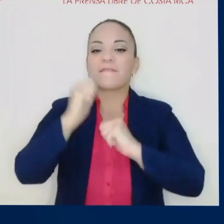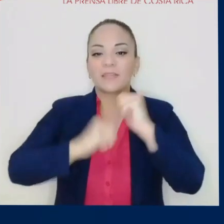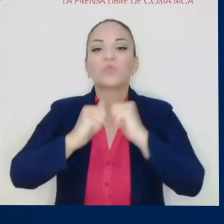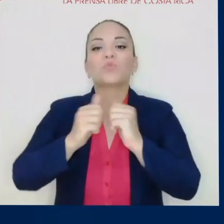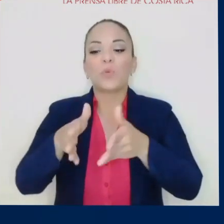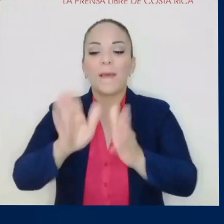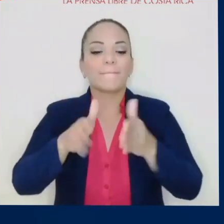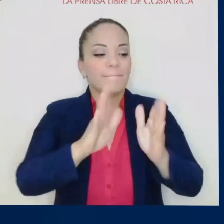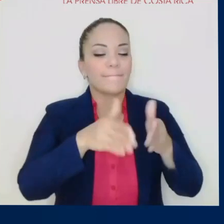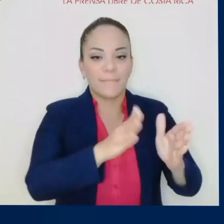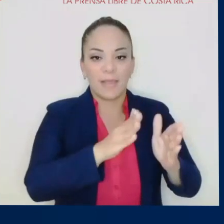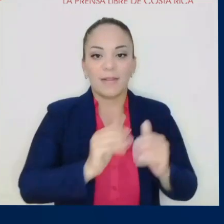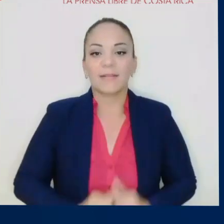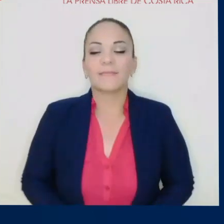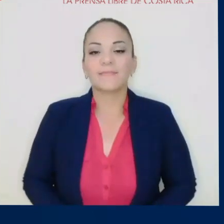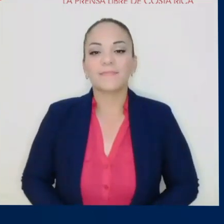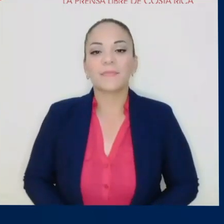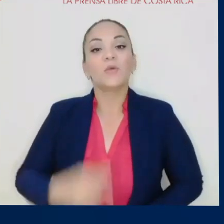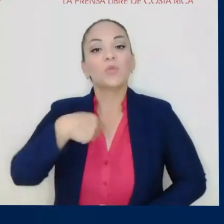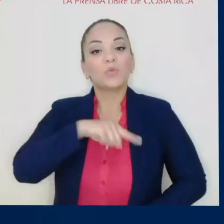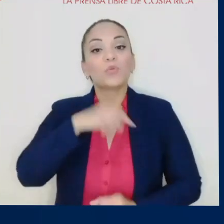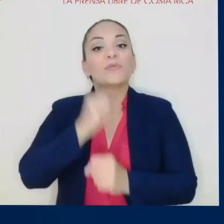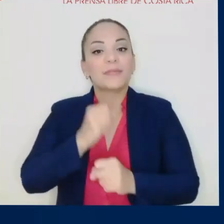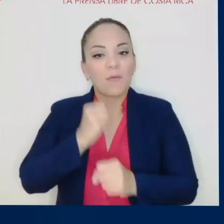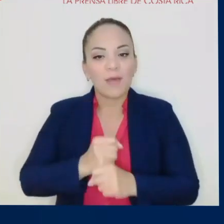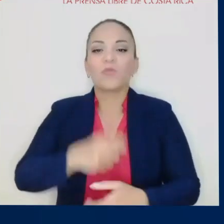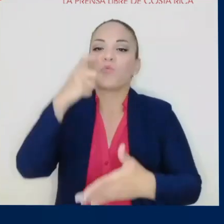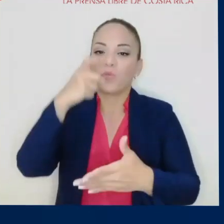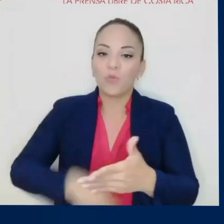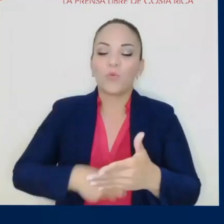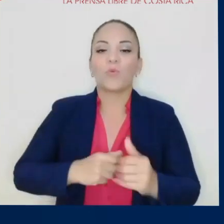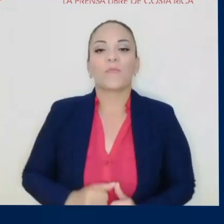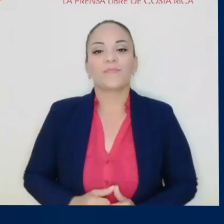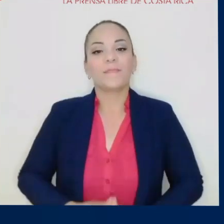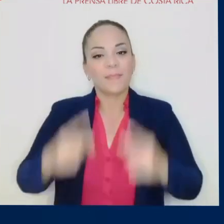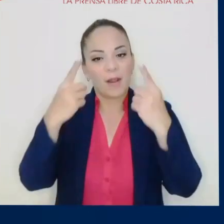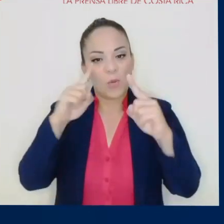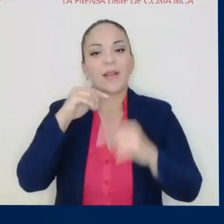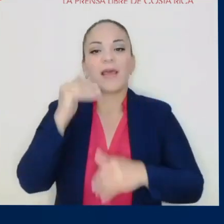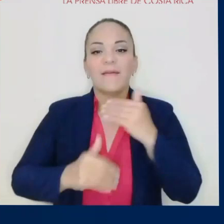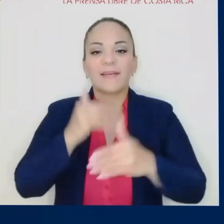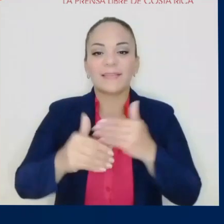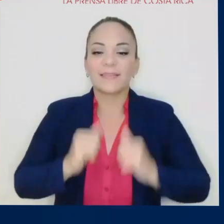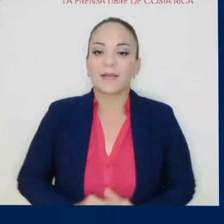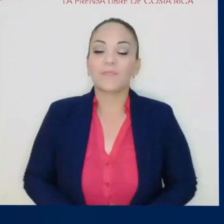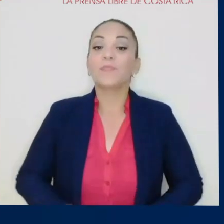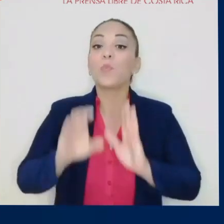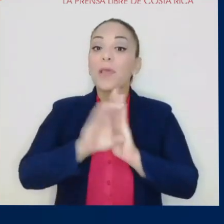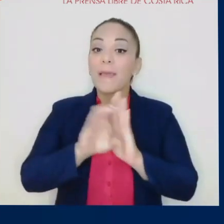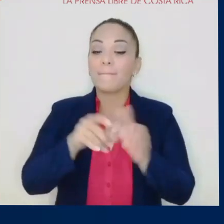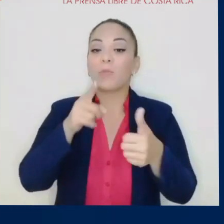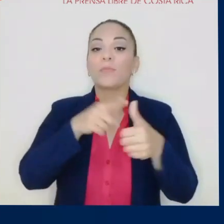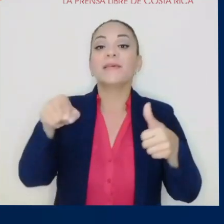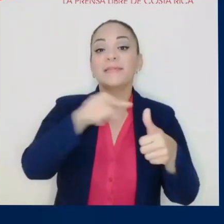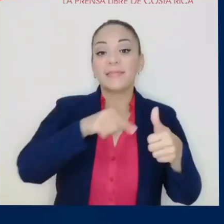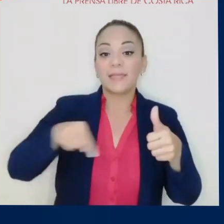nuestra infraestructura vial, carreteras. Estamos trabajando muy duro para avanzar. Cosas